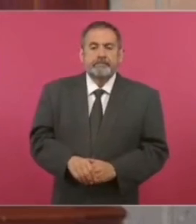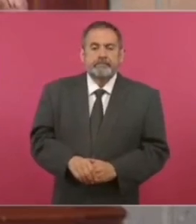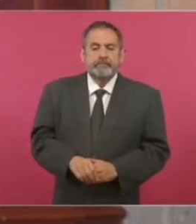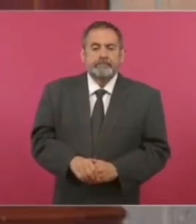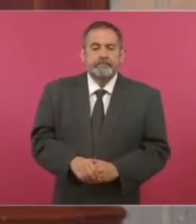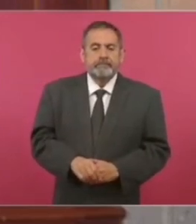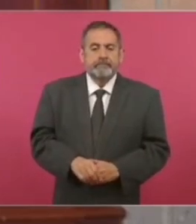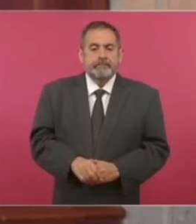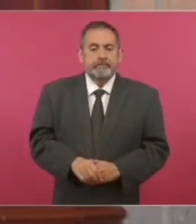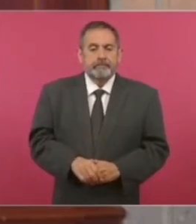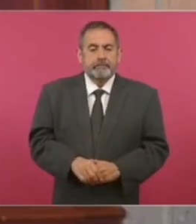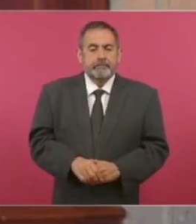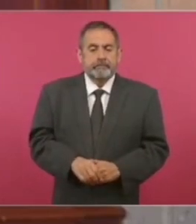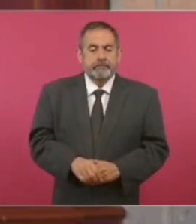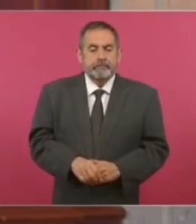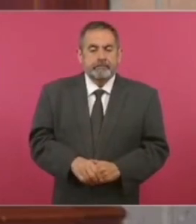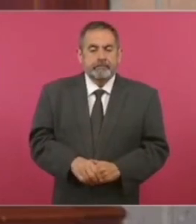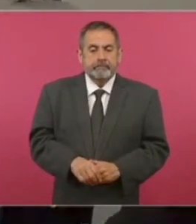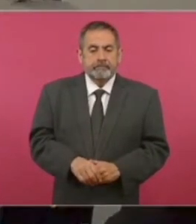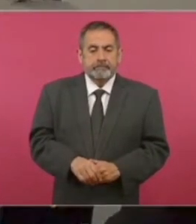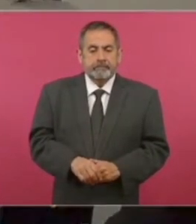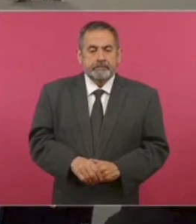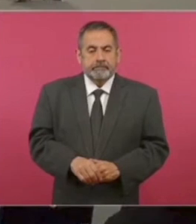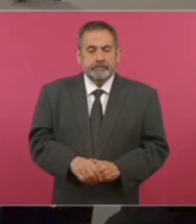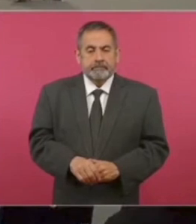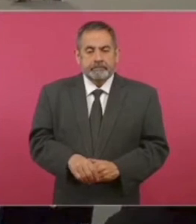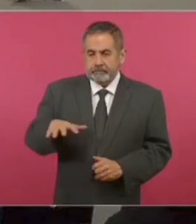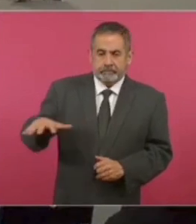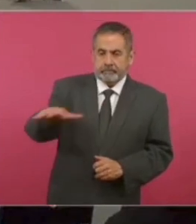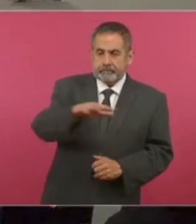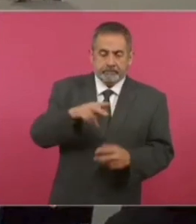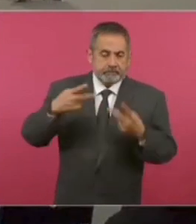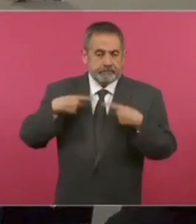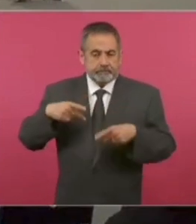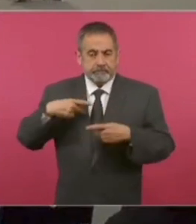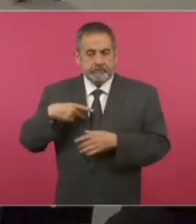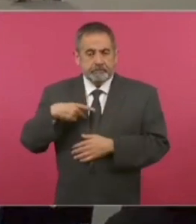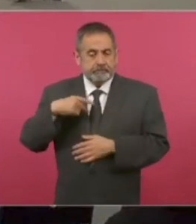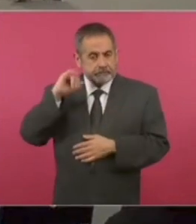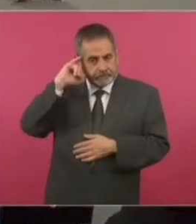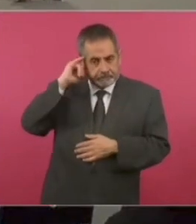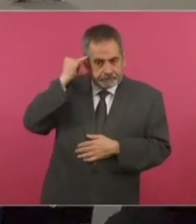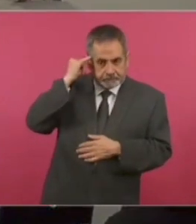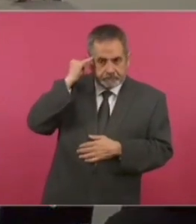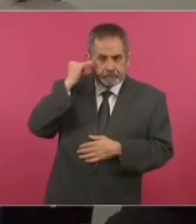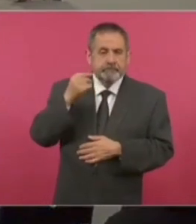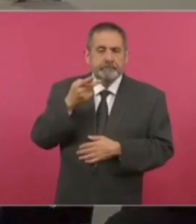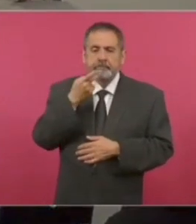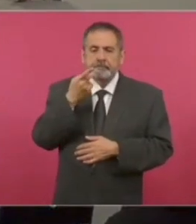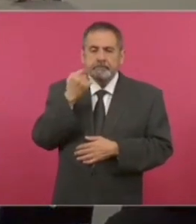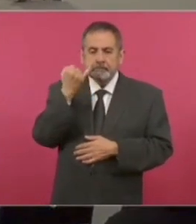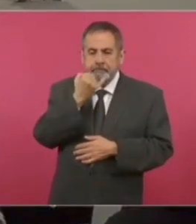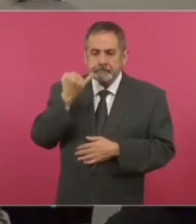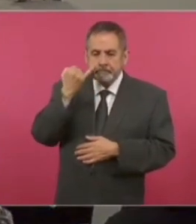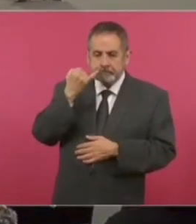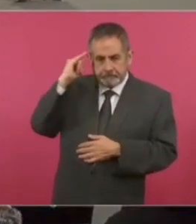En cuanto a la población que se considera indígena o habla alguna lengua indígena,